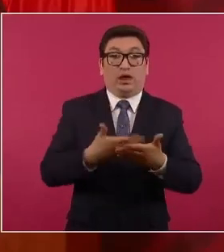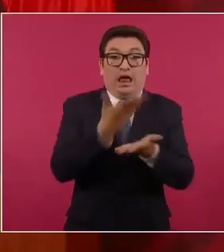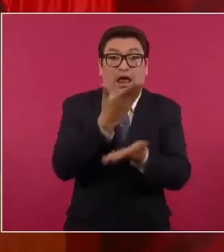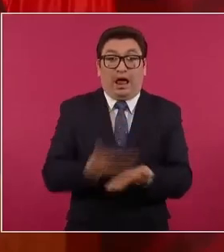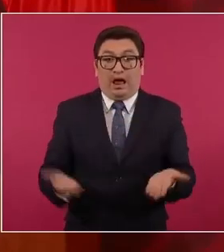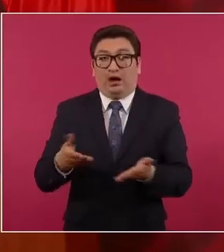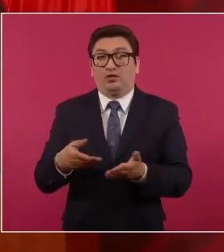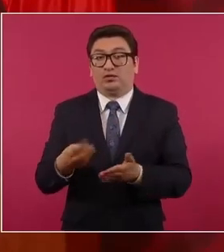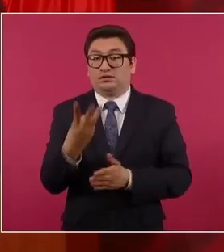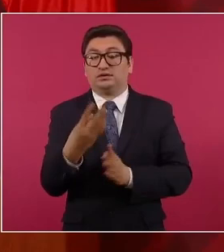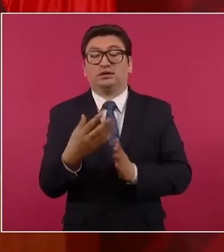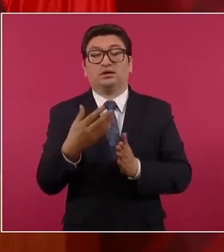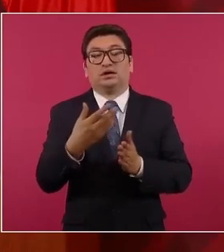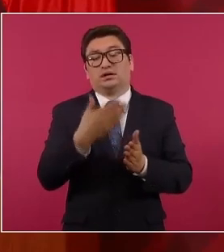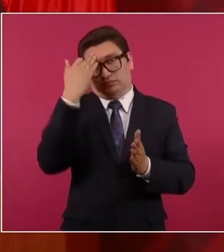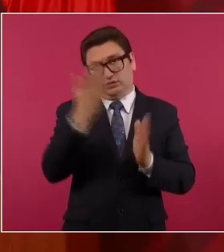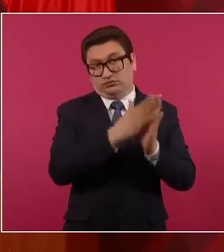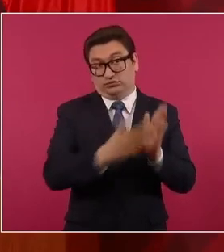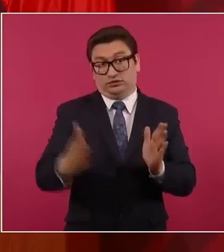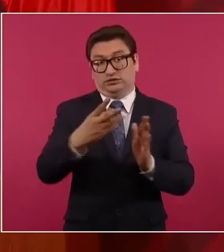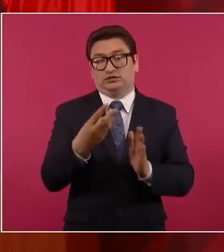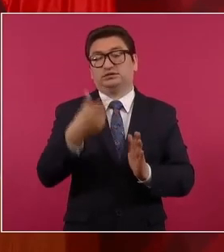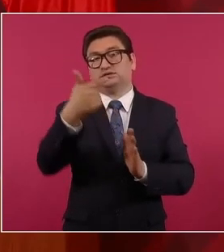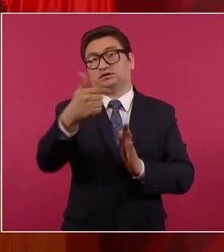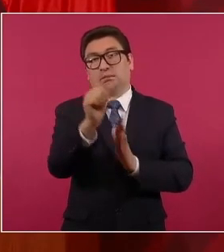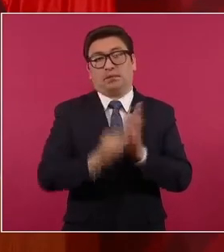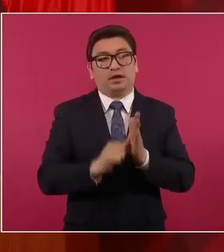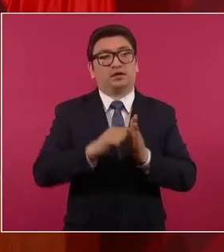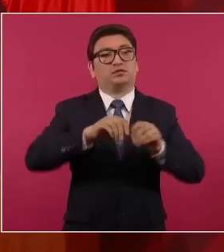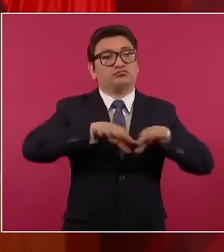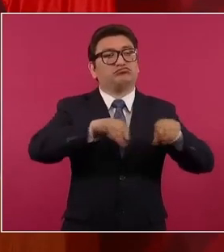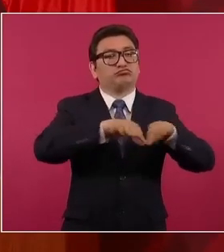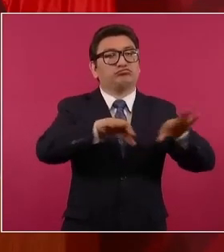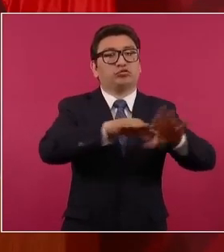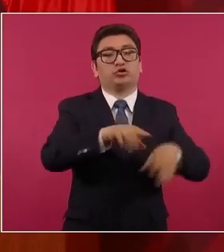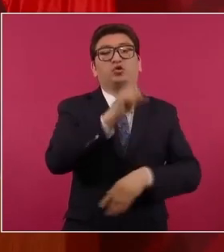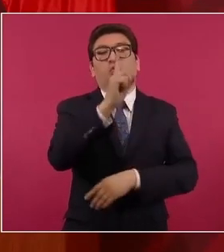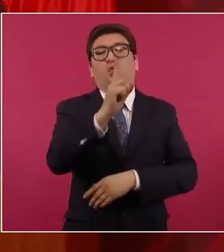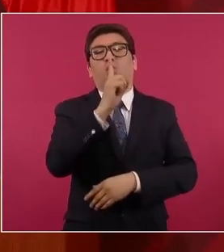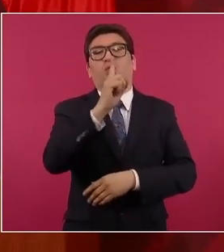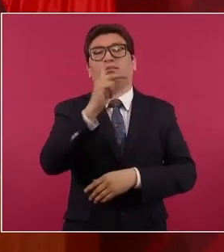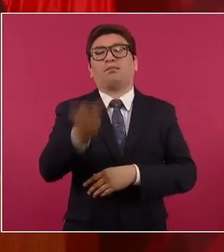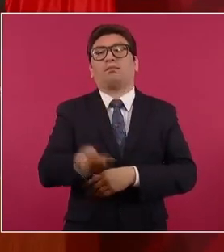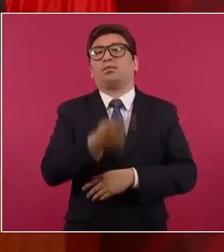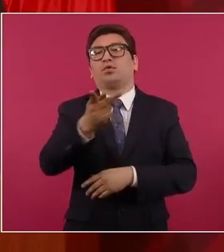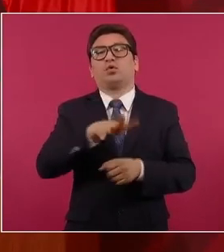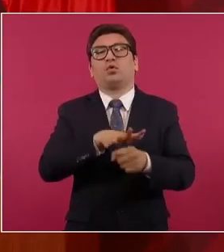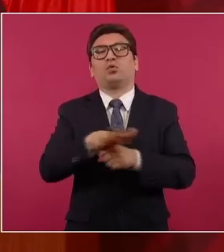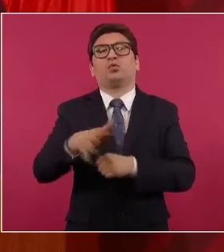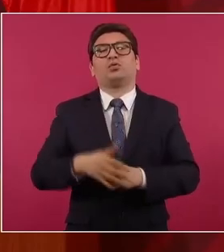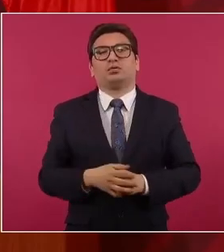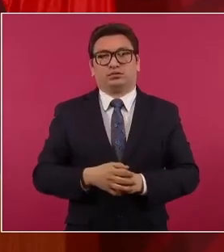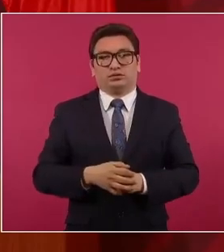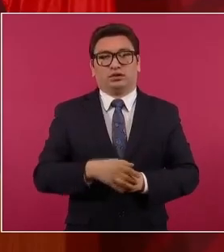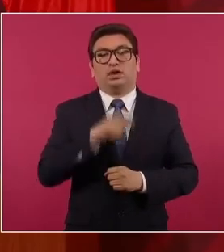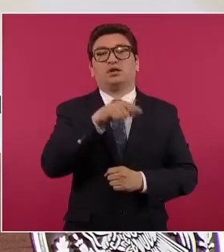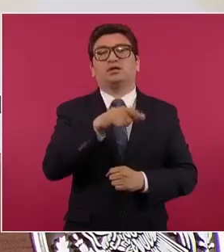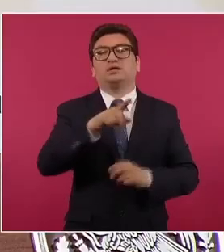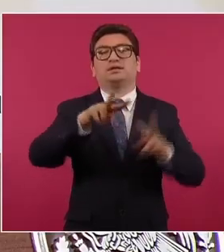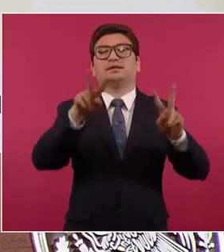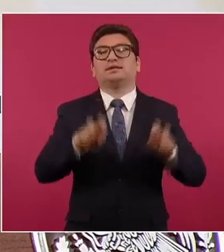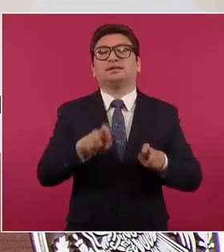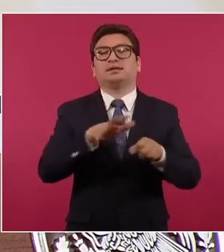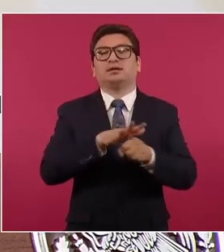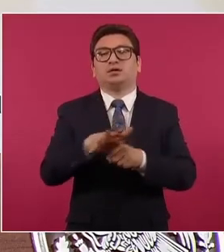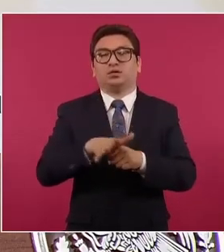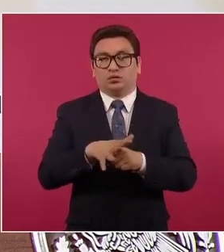respaldaron el debate y el único cuestionamiento que hubo fue, como bien se señalaba hace rato, el tema de